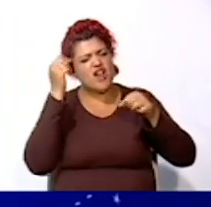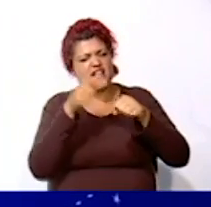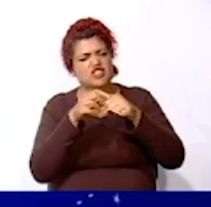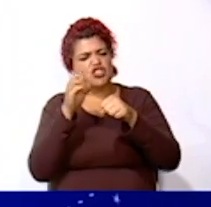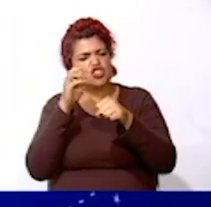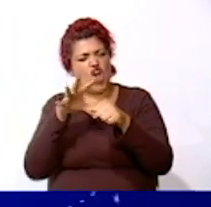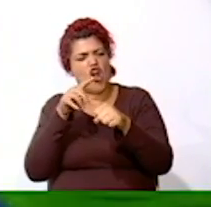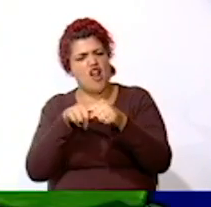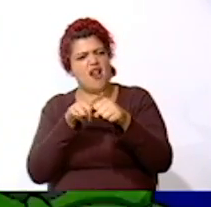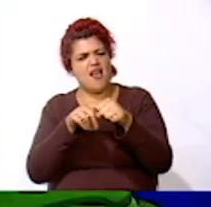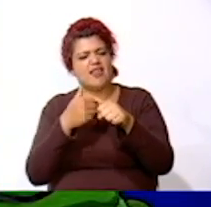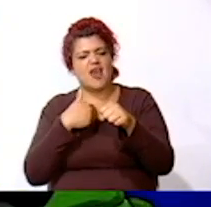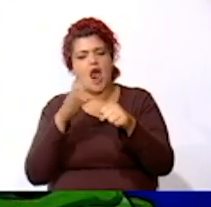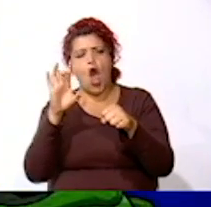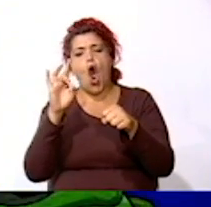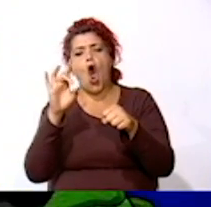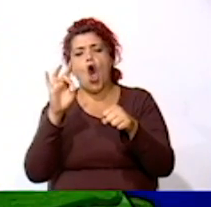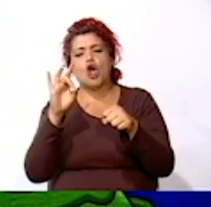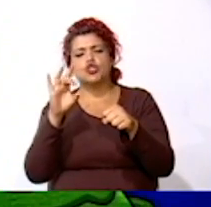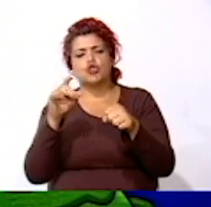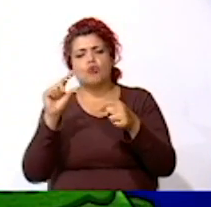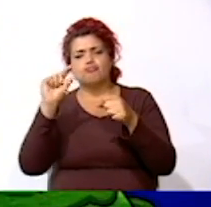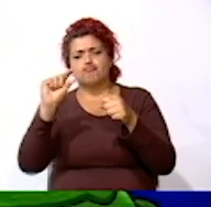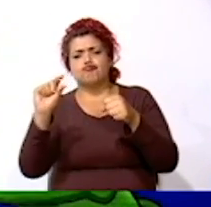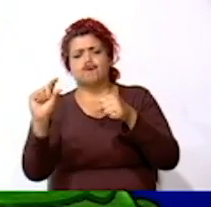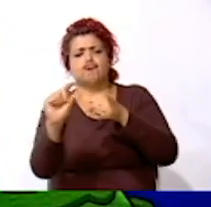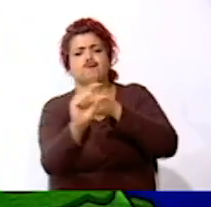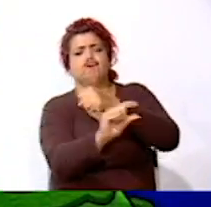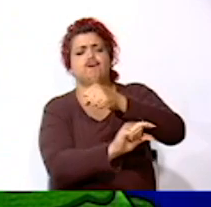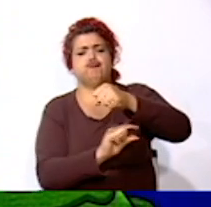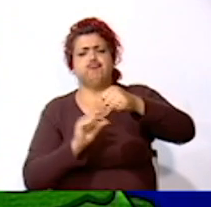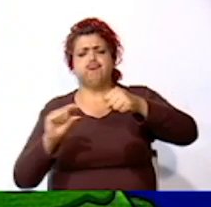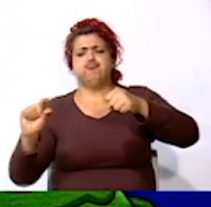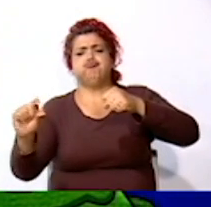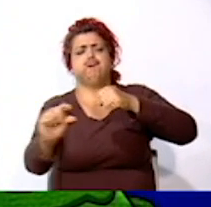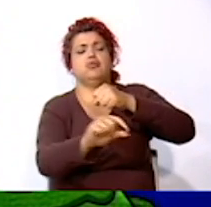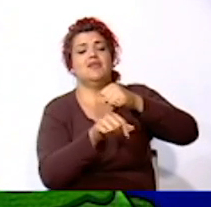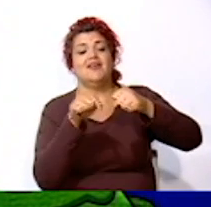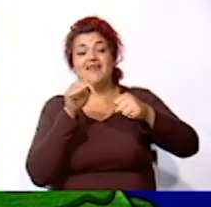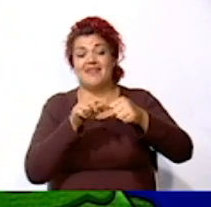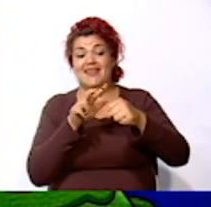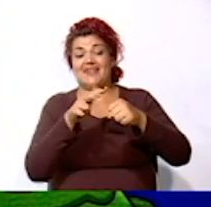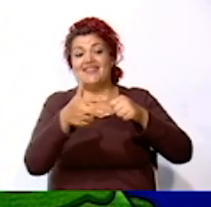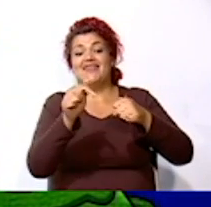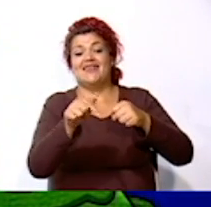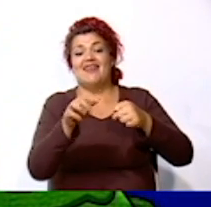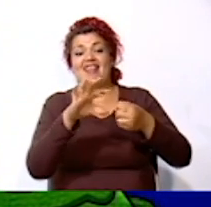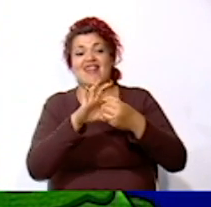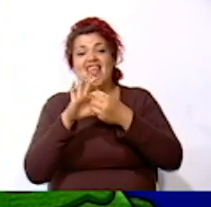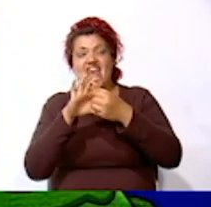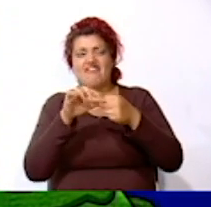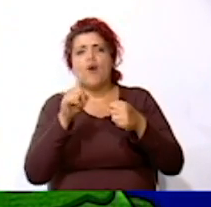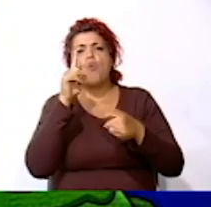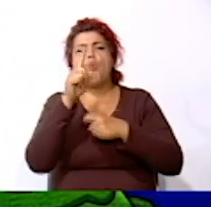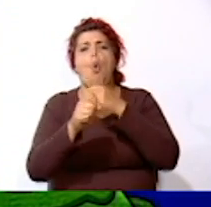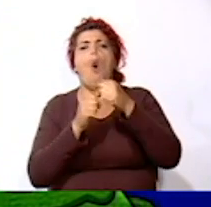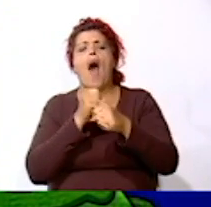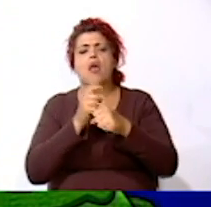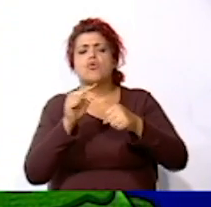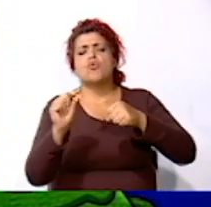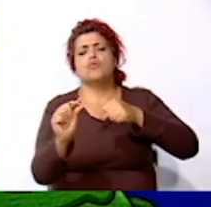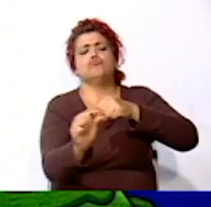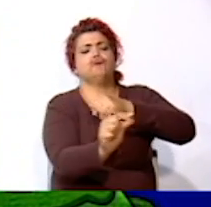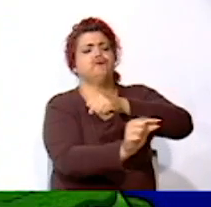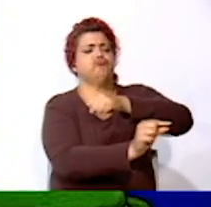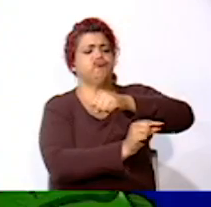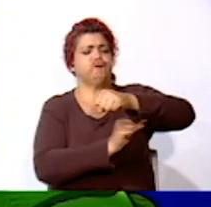sol Giran ocho planetas Ahí está la Tierra La Tierra Tarda un año 365 días En dar una vuelta Completa